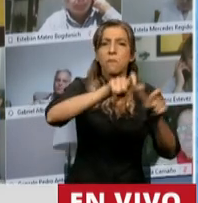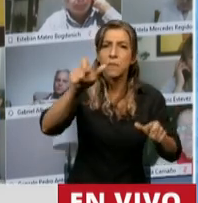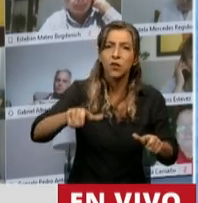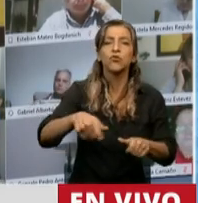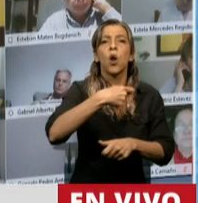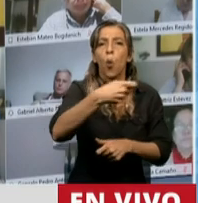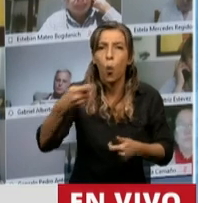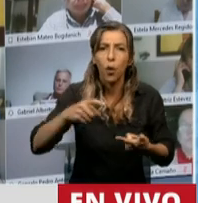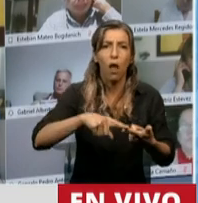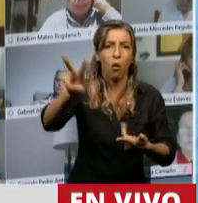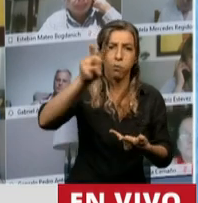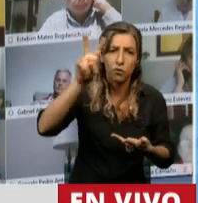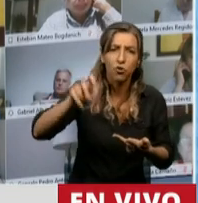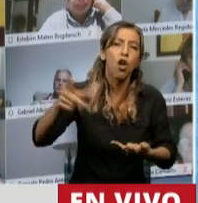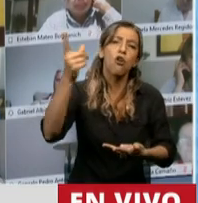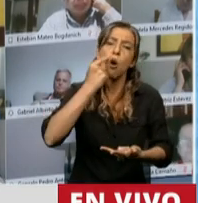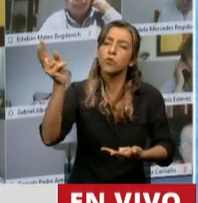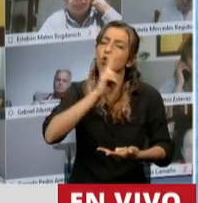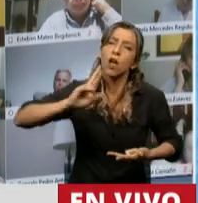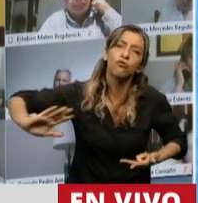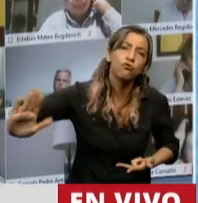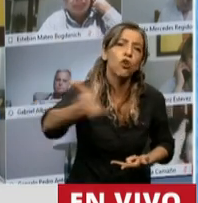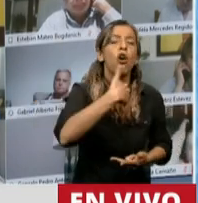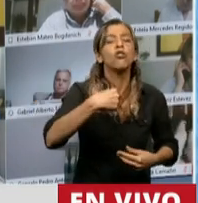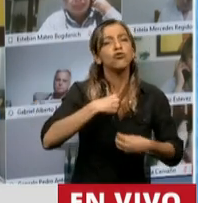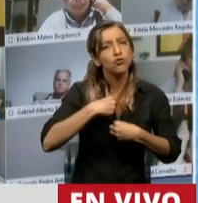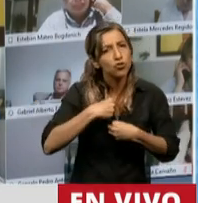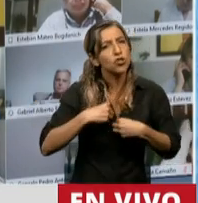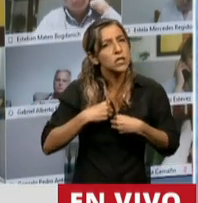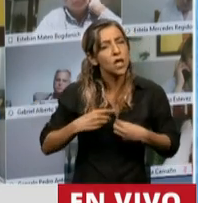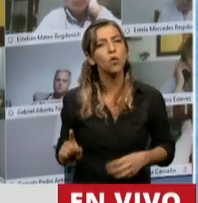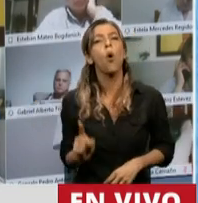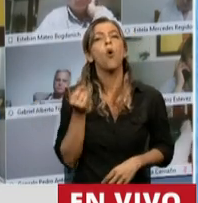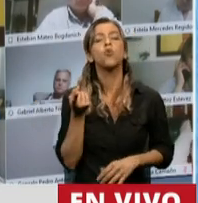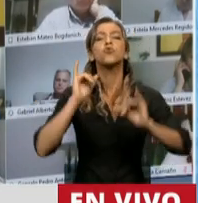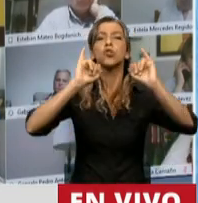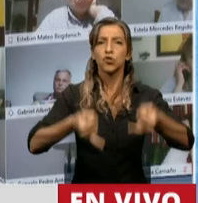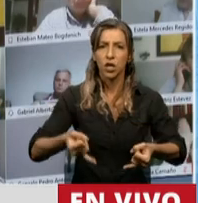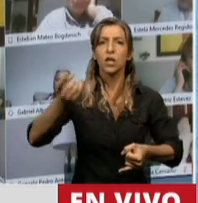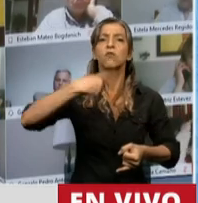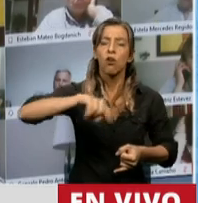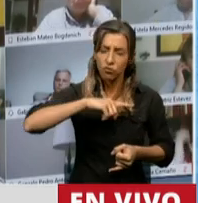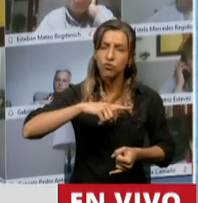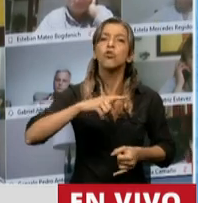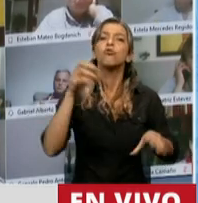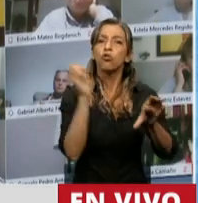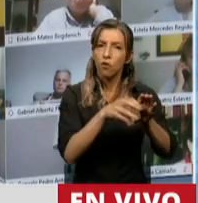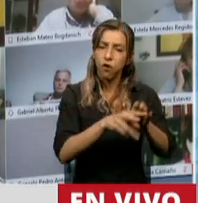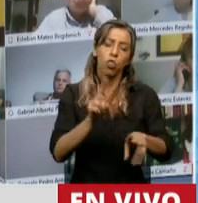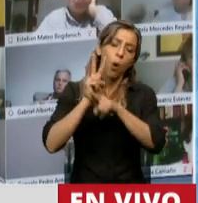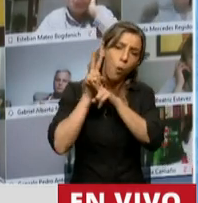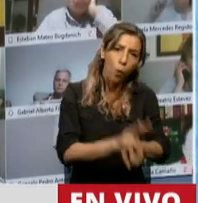pensionadas y pensionados, orgullosa digo, sí, salvemos el Fondo de Garantía de